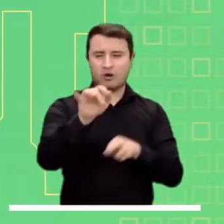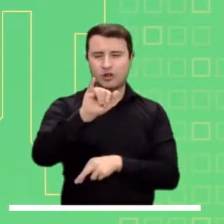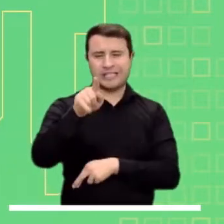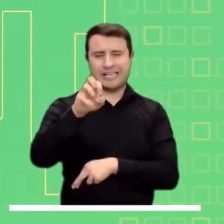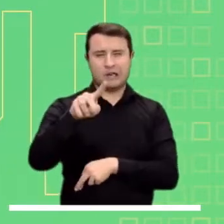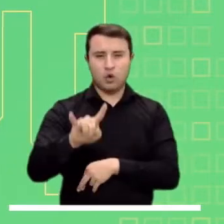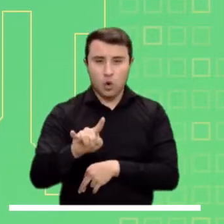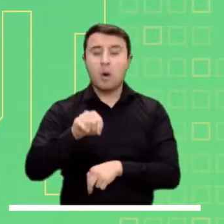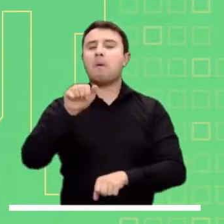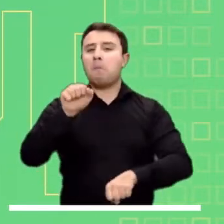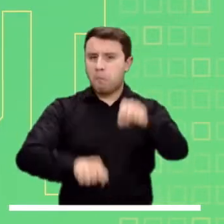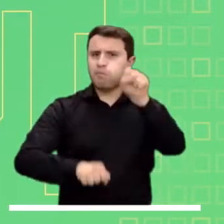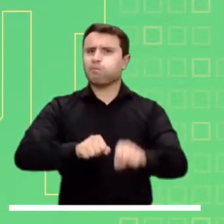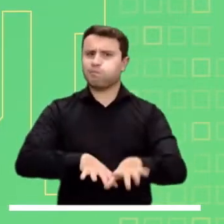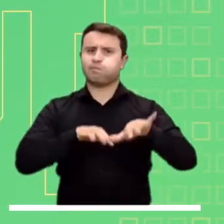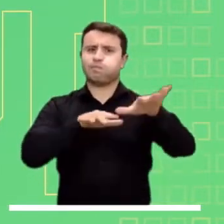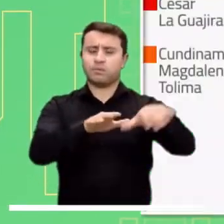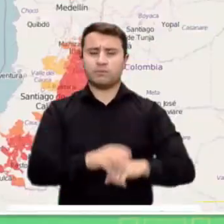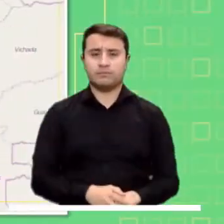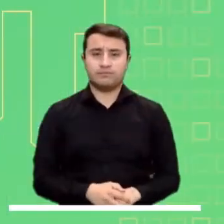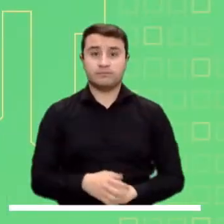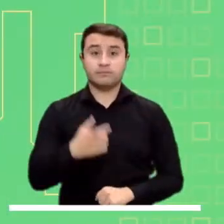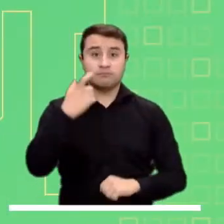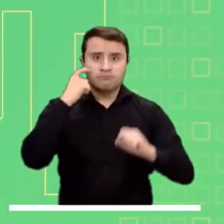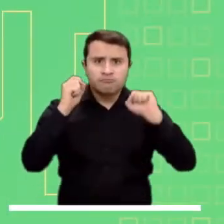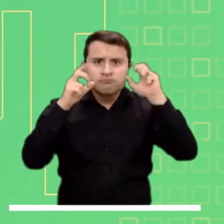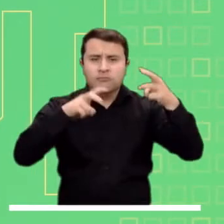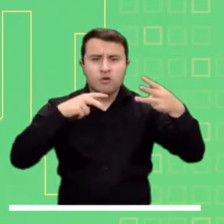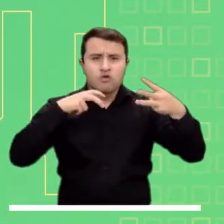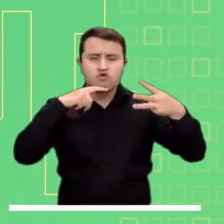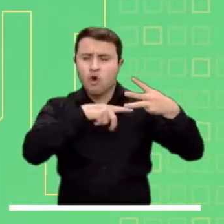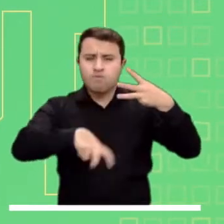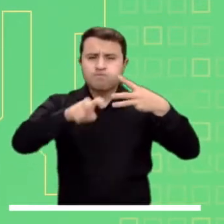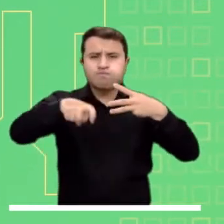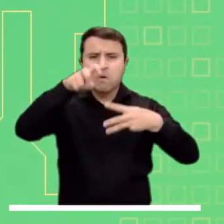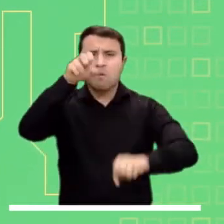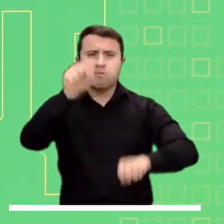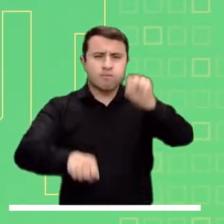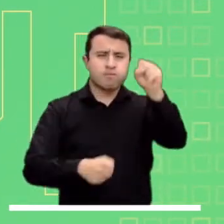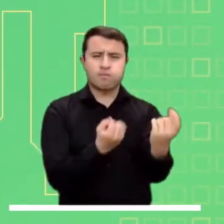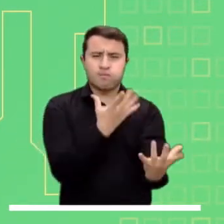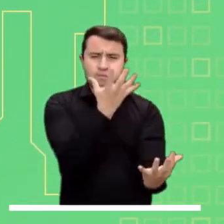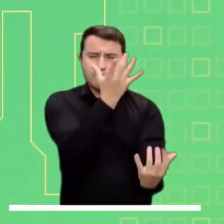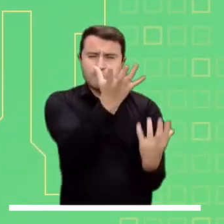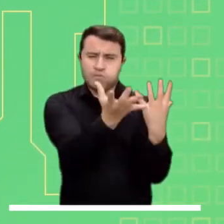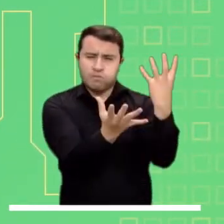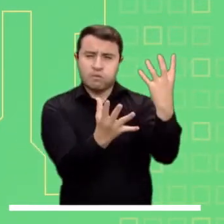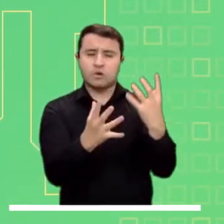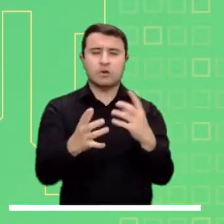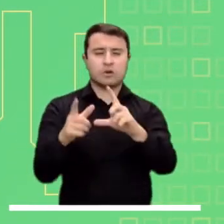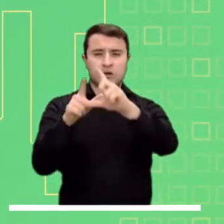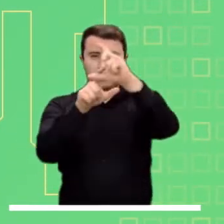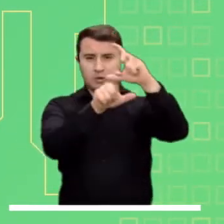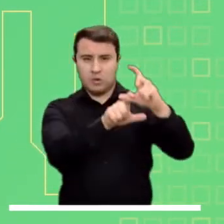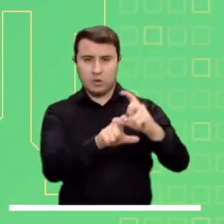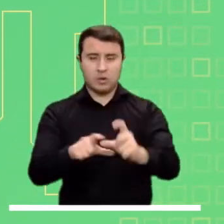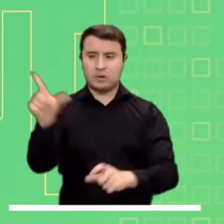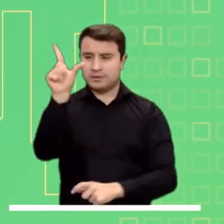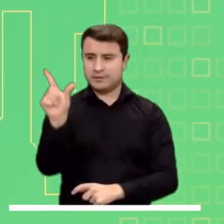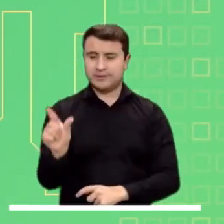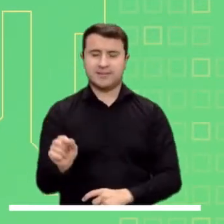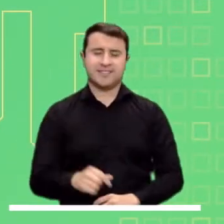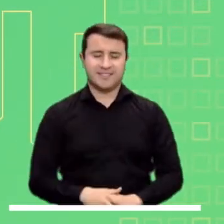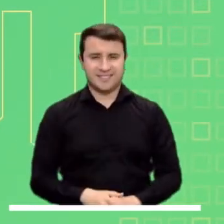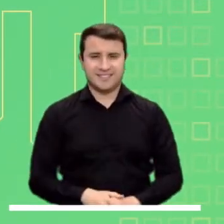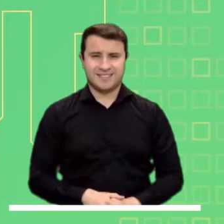En el río Sinú y sus afluentes también se prevé crecimientos súbitos. Alerta roja por alta probabilidad de incendios en zonas